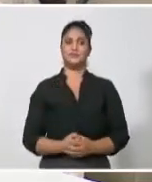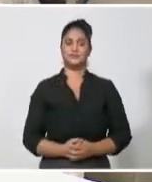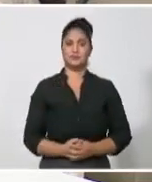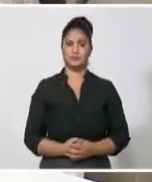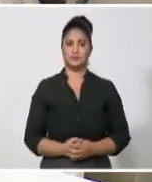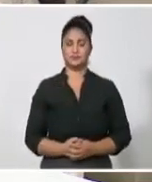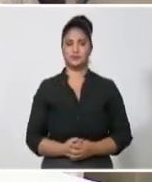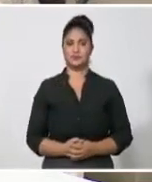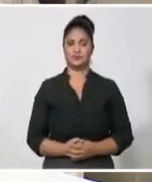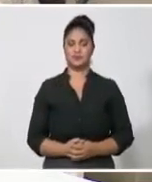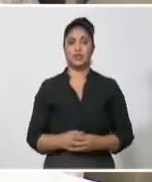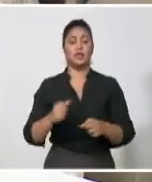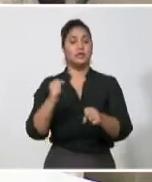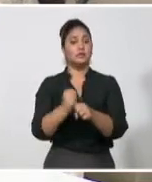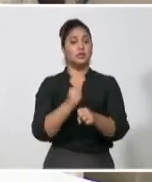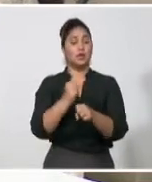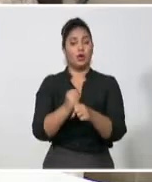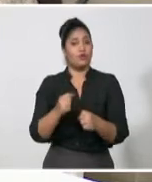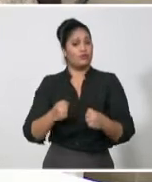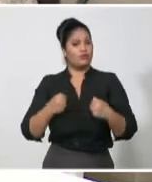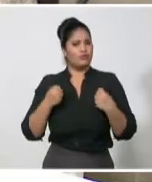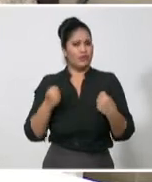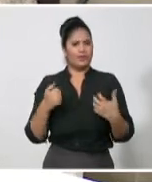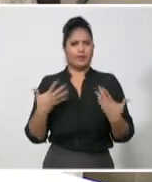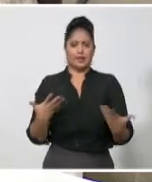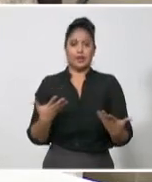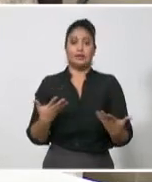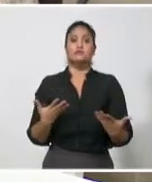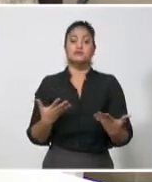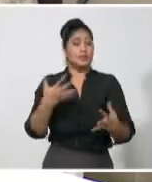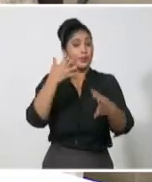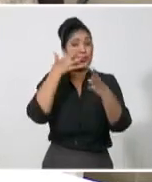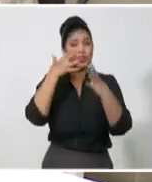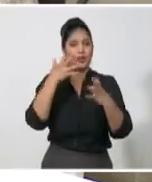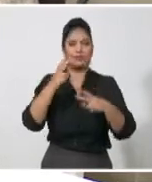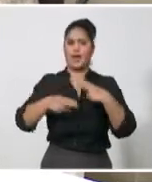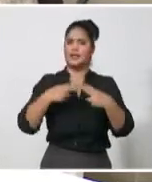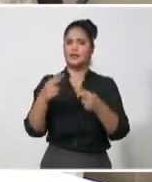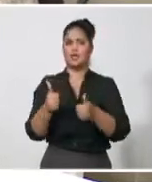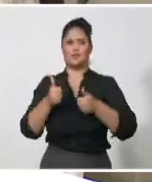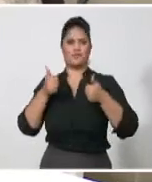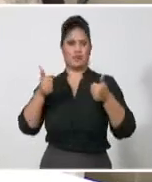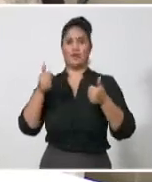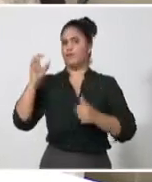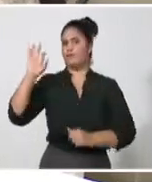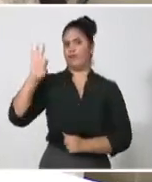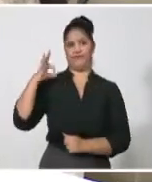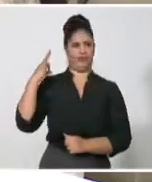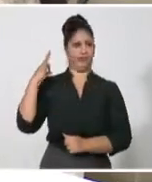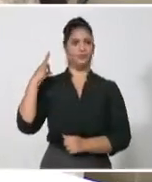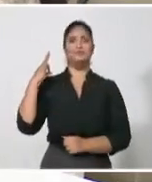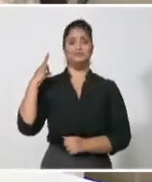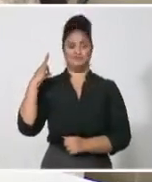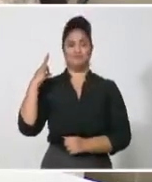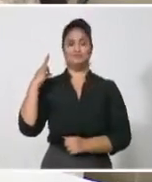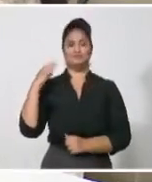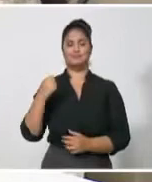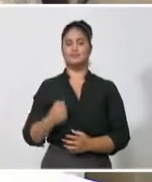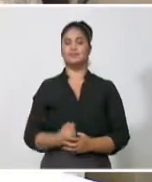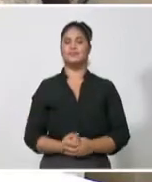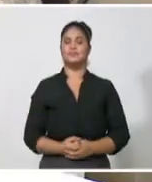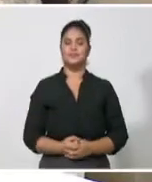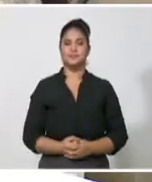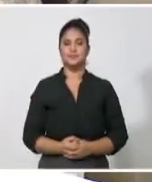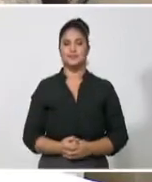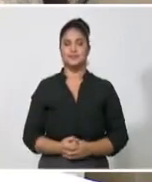trabajo político-ideológico tiene que ver con hacer las cosas bien. Y eso no podemos dejar que se convierta nada más